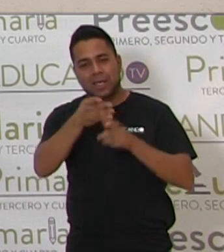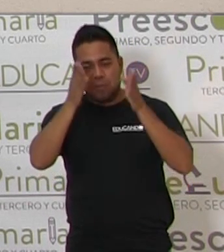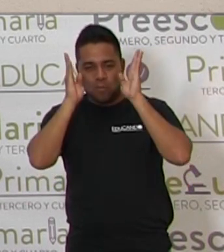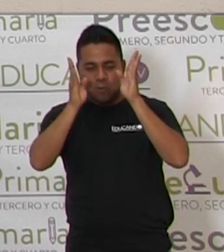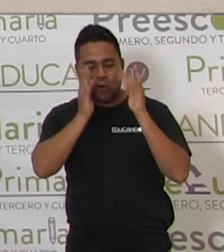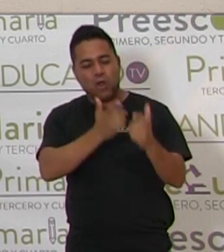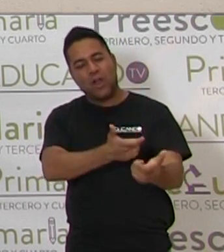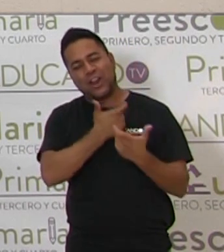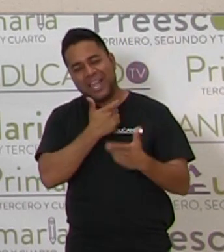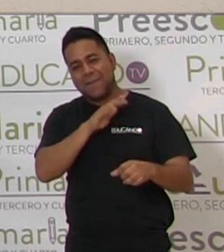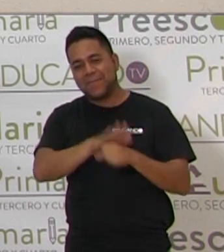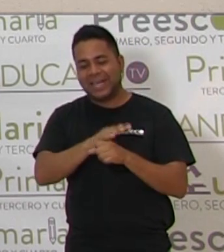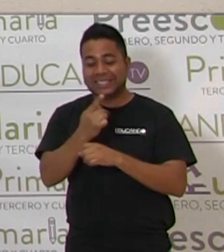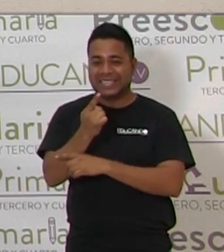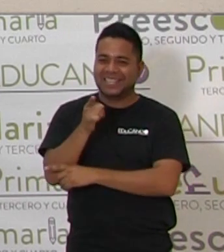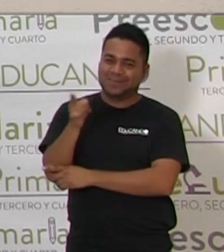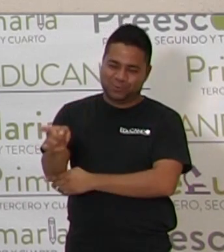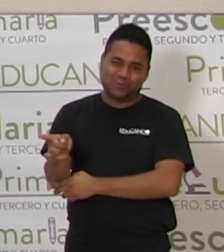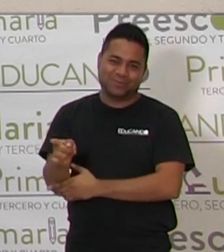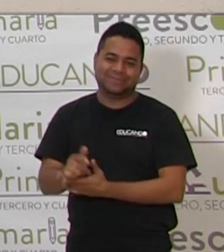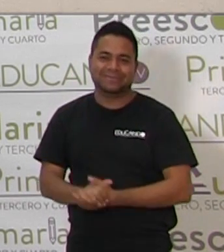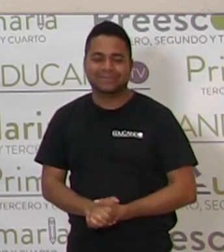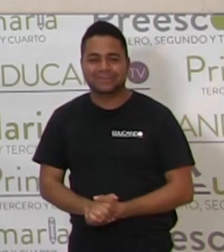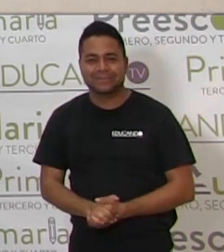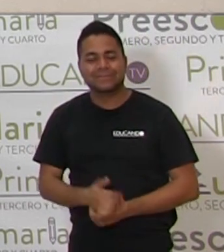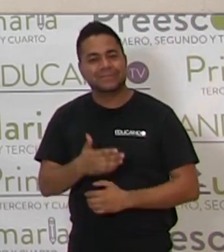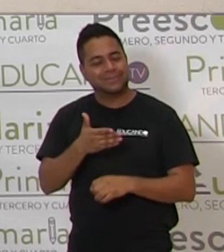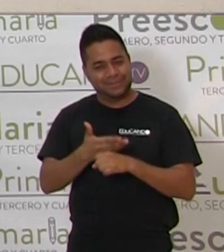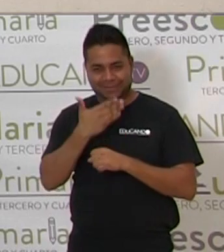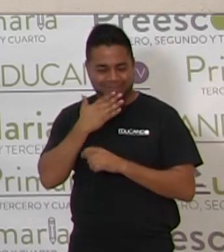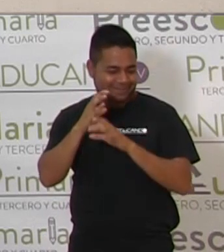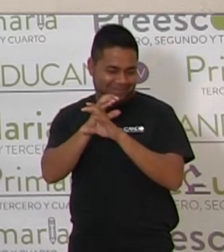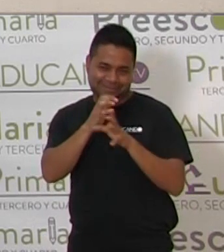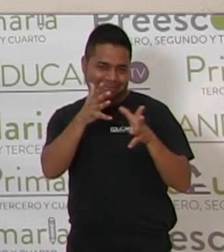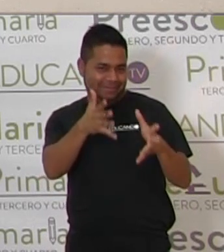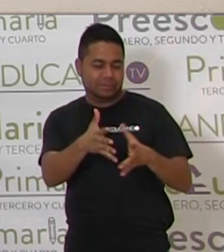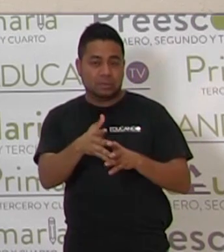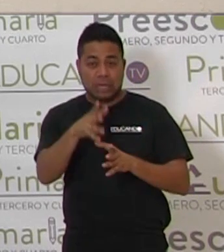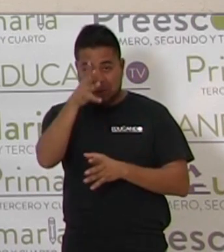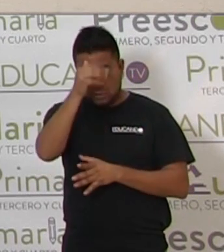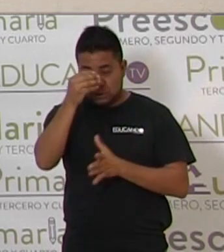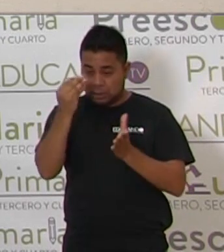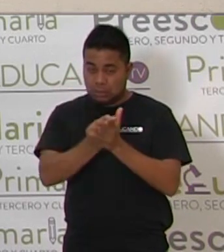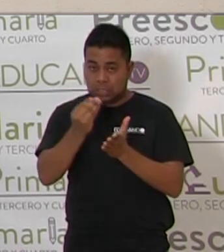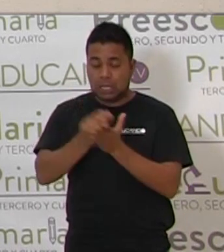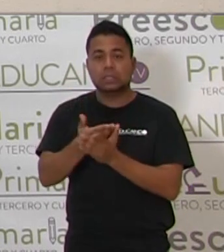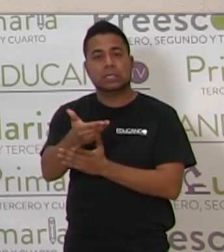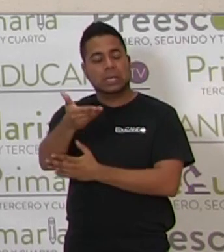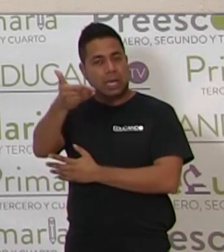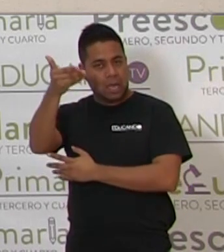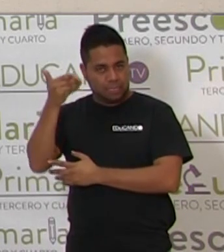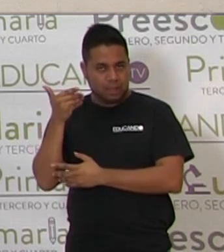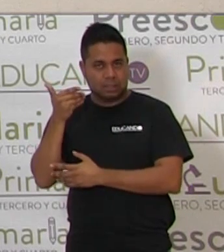porque el burro ríe más que tú. Muy bien. En nuestra sesión anterior,